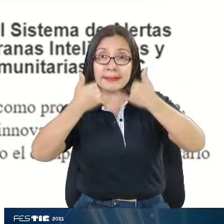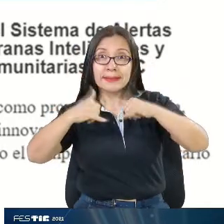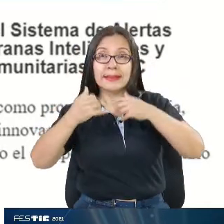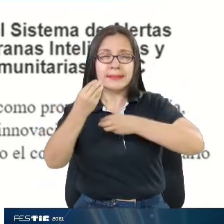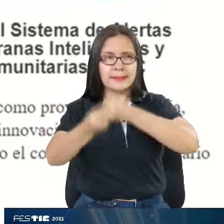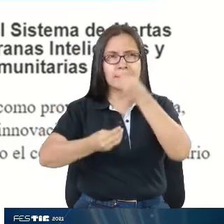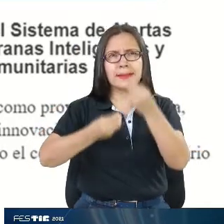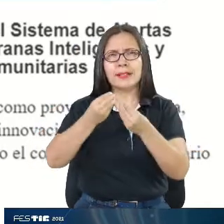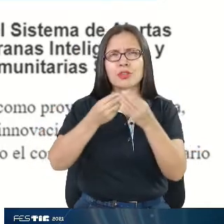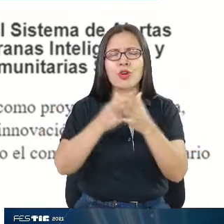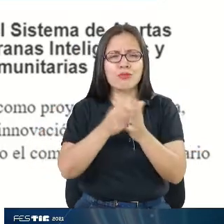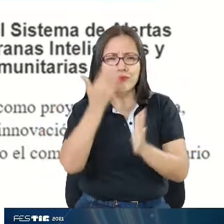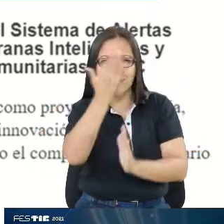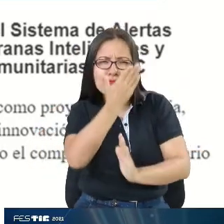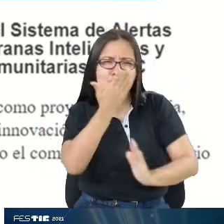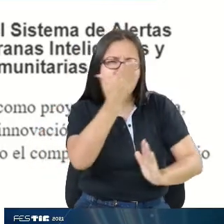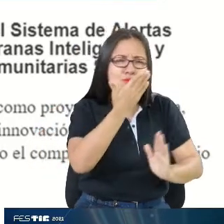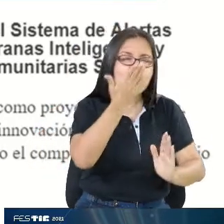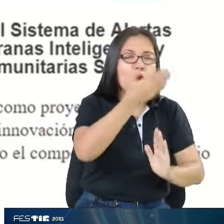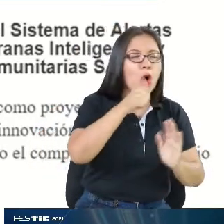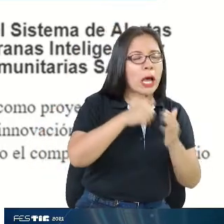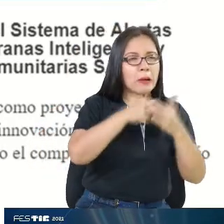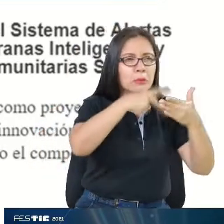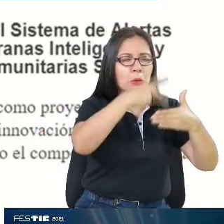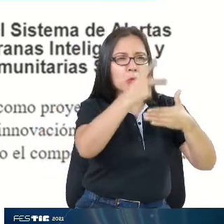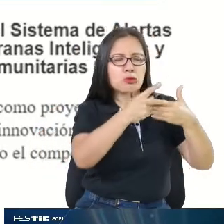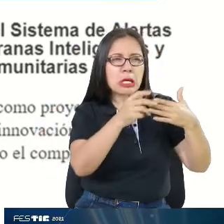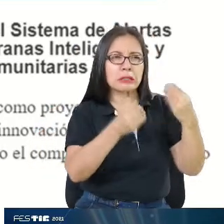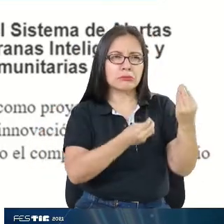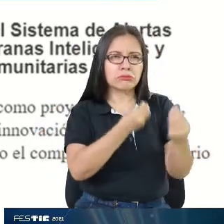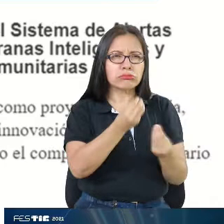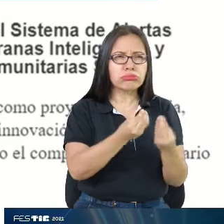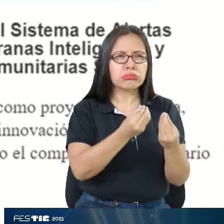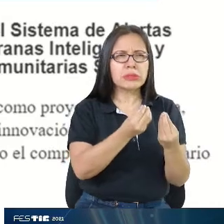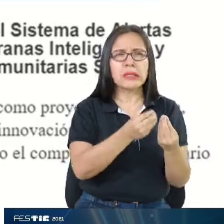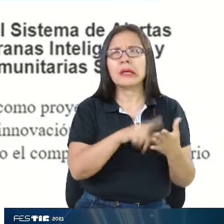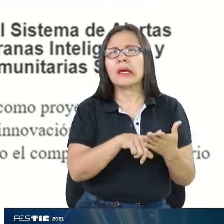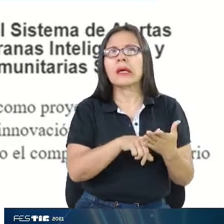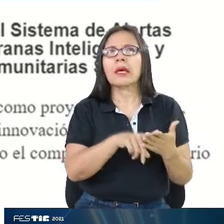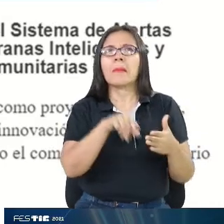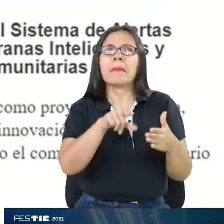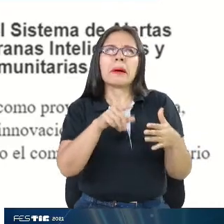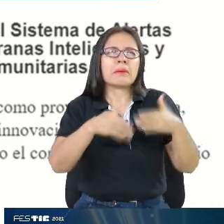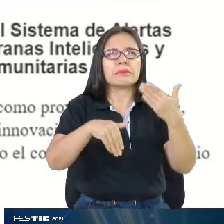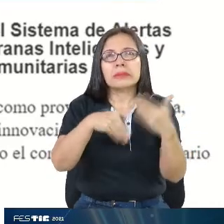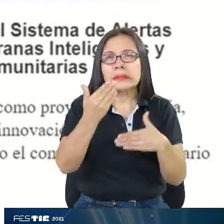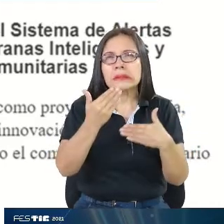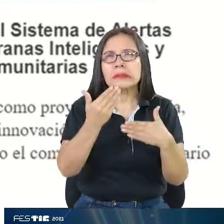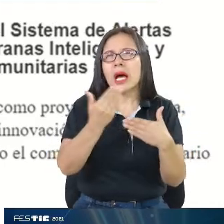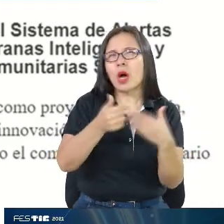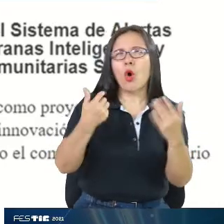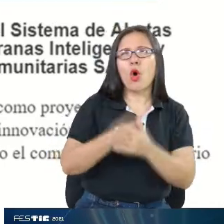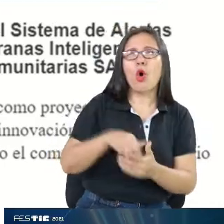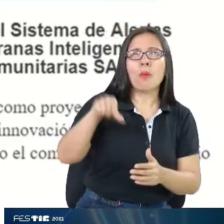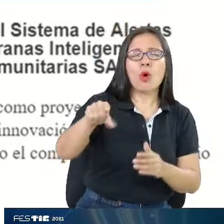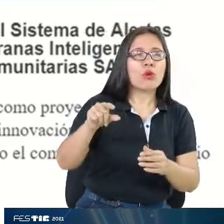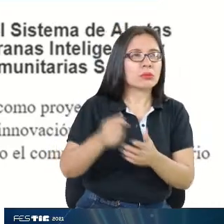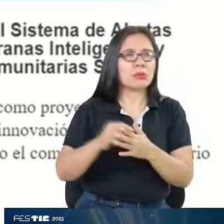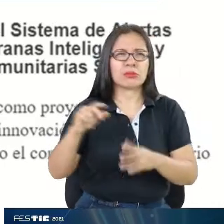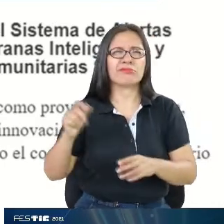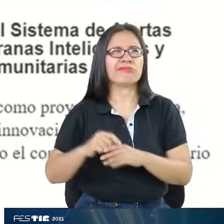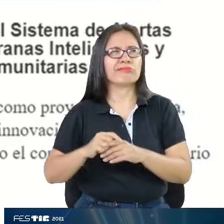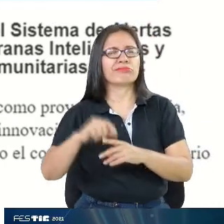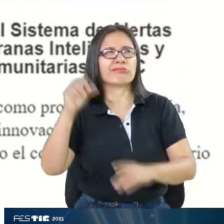prototipo del proyecto. Se definieron unos puntos para instalar alarmas, se instalaron 11 alarmas. En el